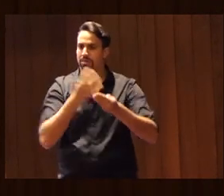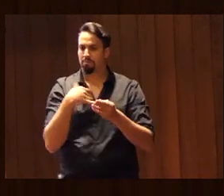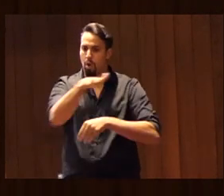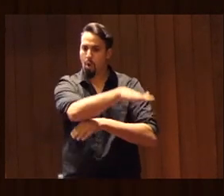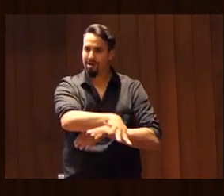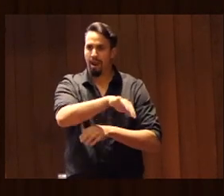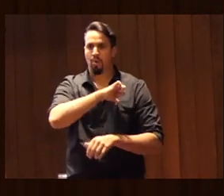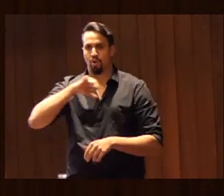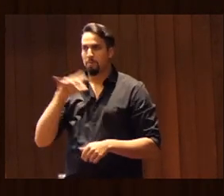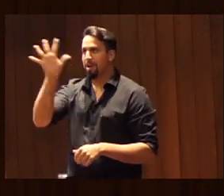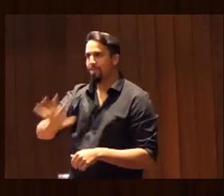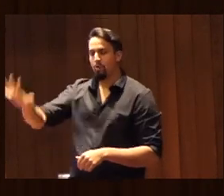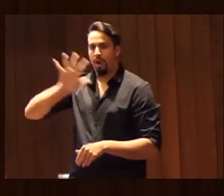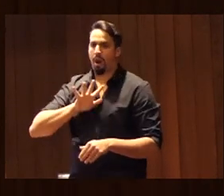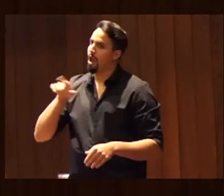autonómico y nacional.